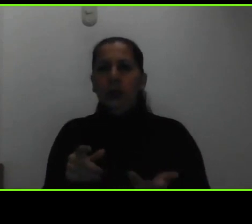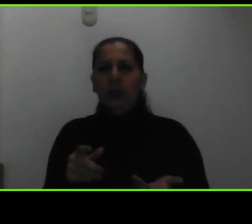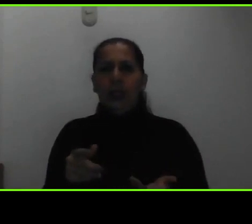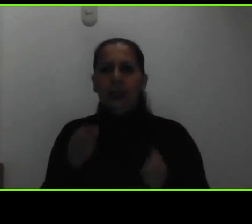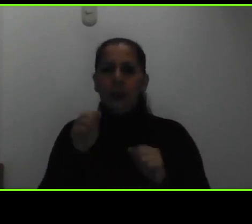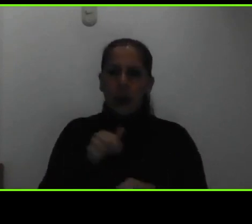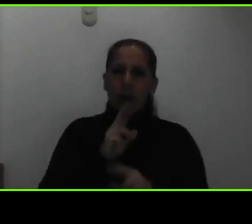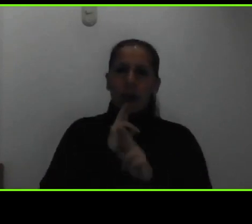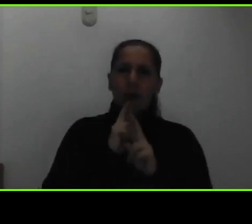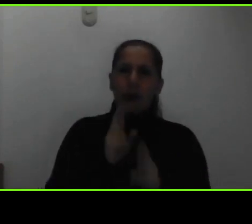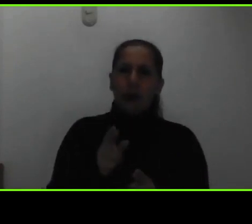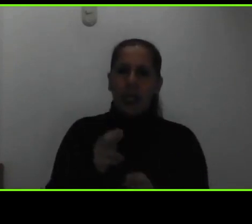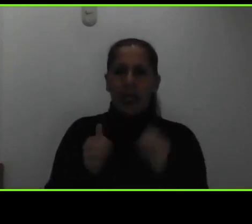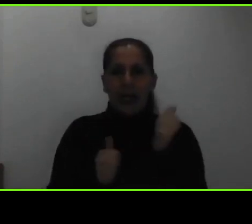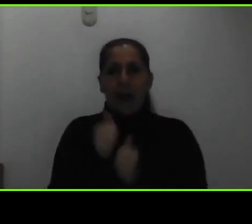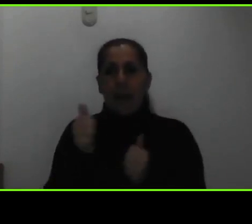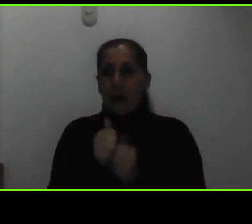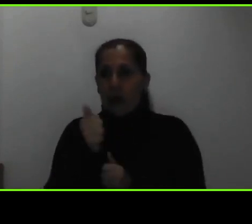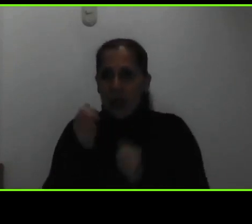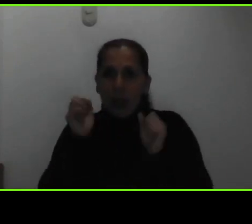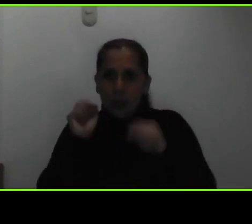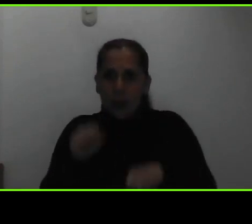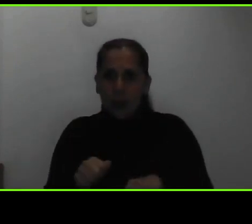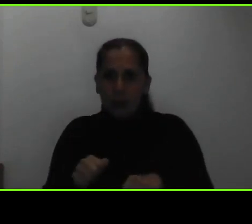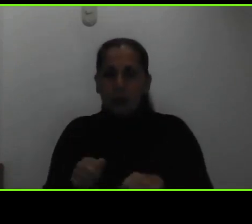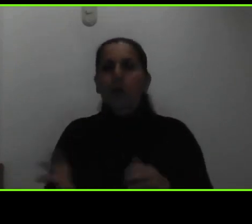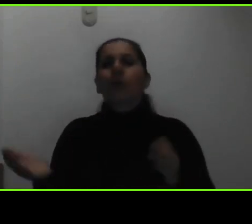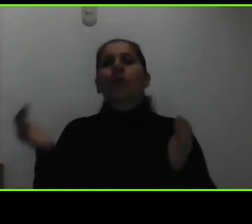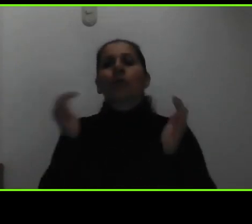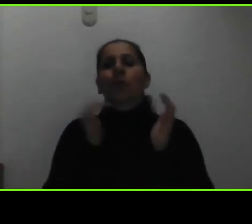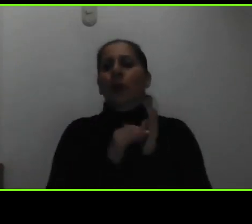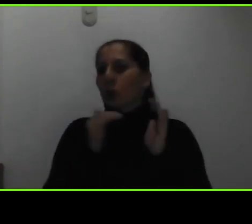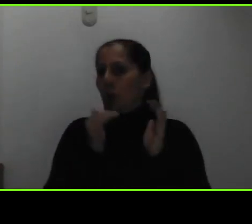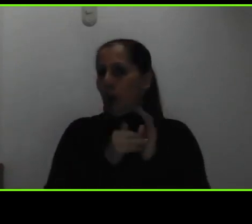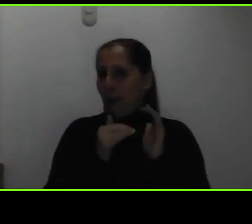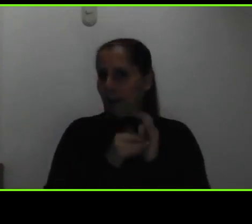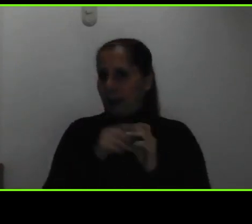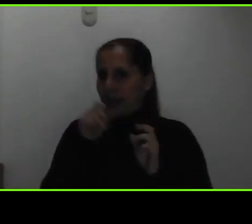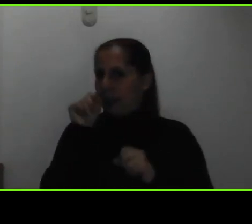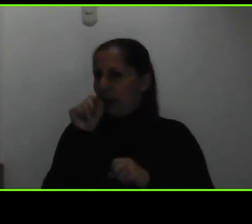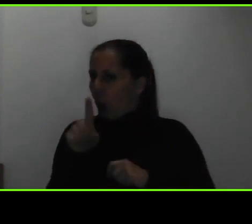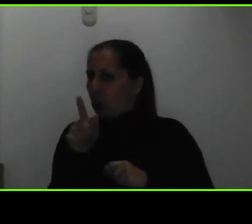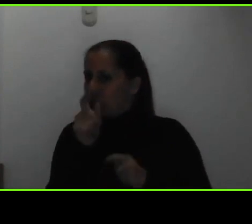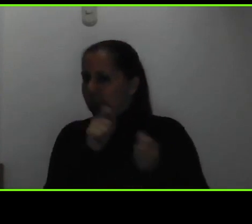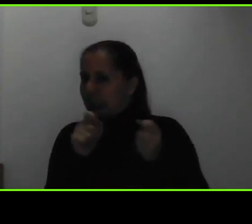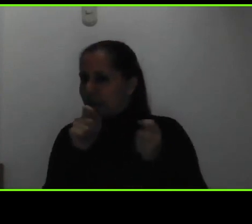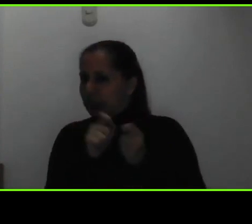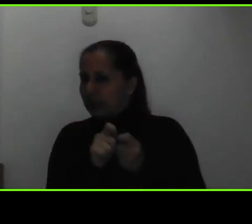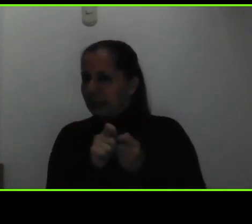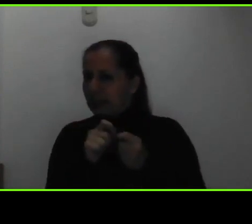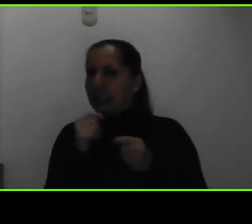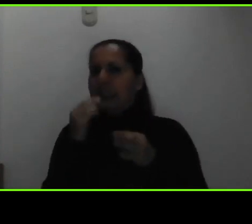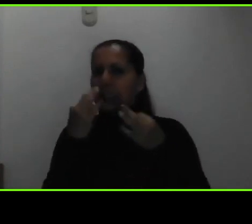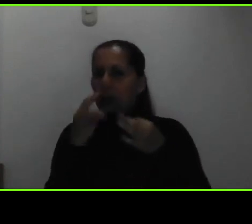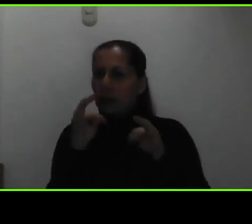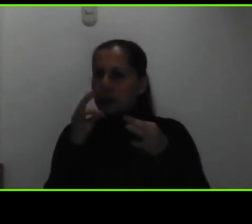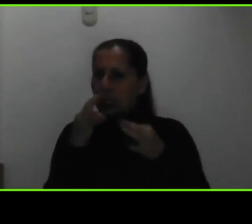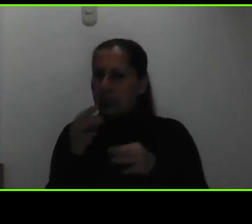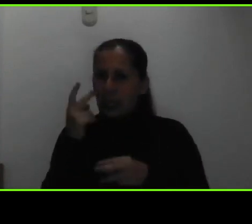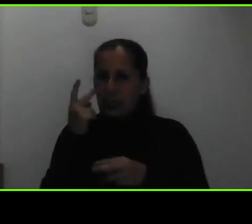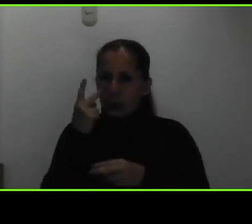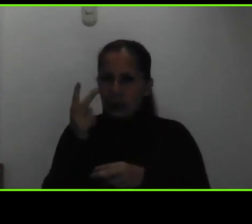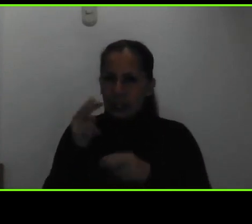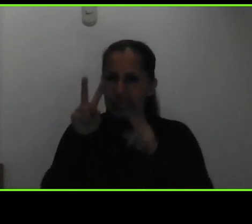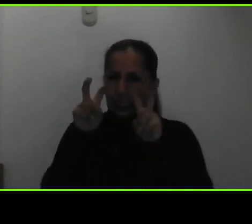contestar la mayoría que no sea posible nuevamente preguntas que sean muy específicas estamos tratando de verlas directamente